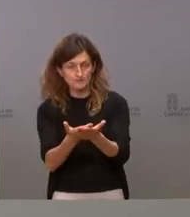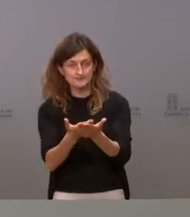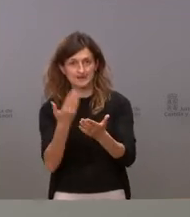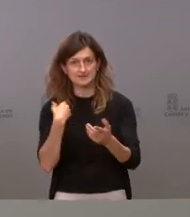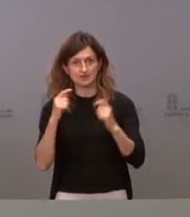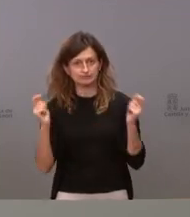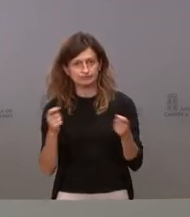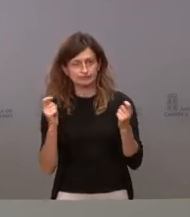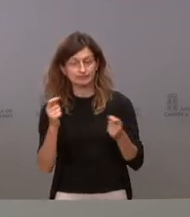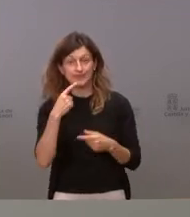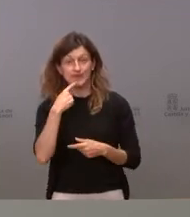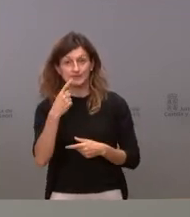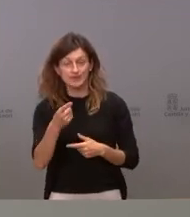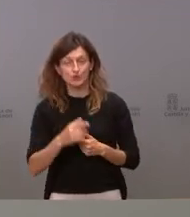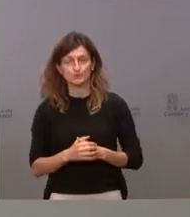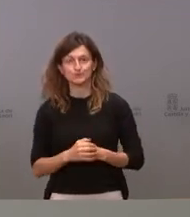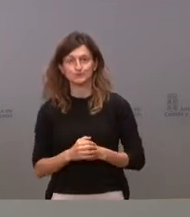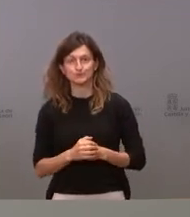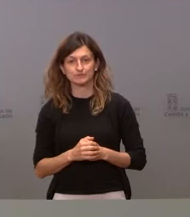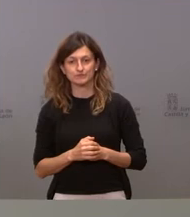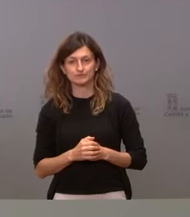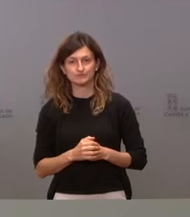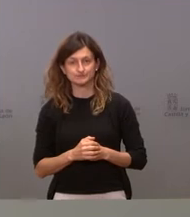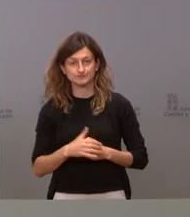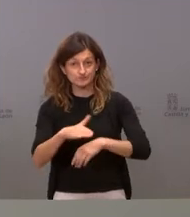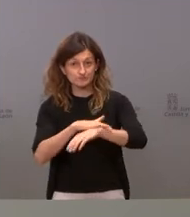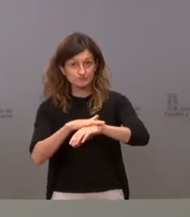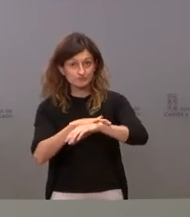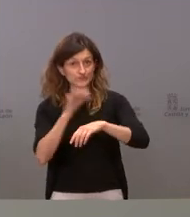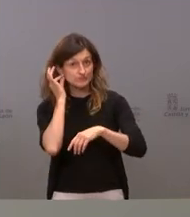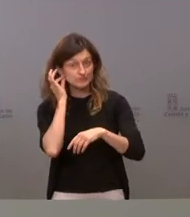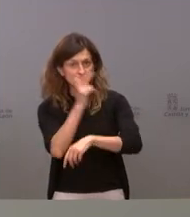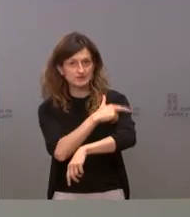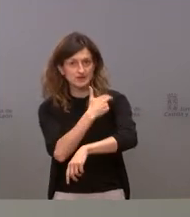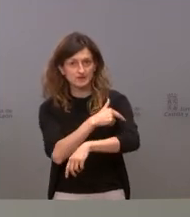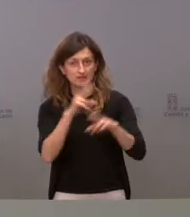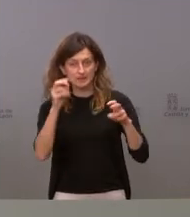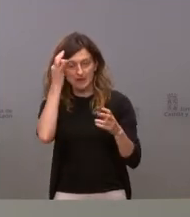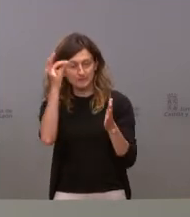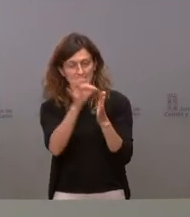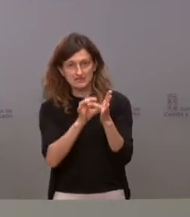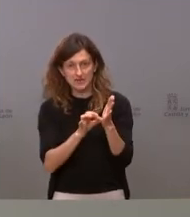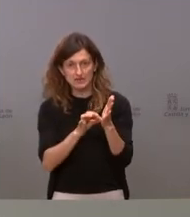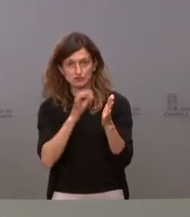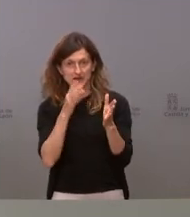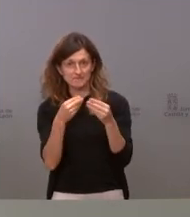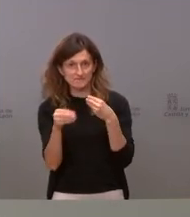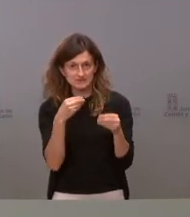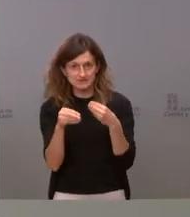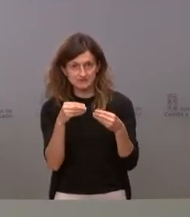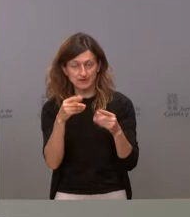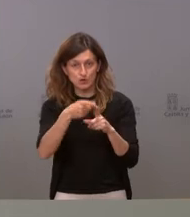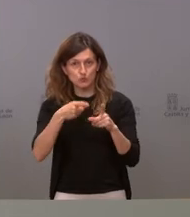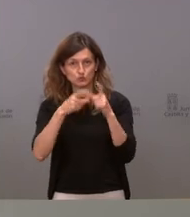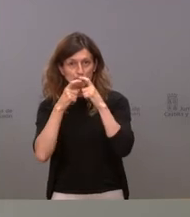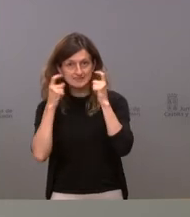anunciada que nos la trasladó la ministra de Sanidad en cuanto a los criterios a la hora de flexibilizar el uso